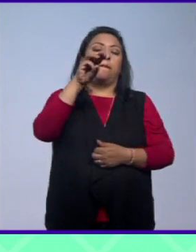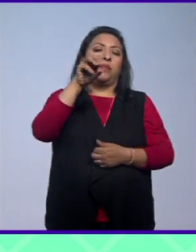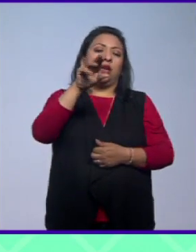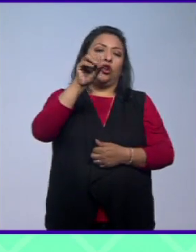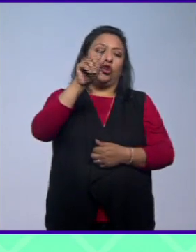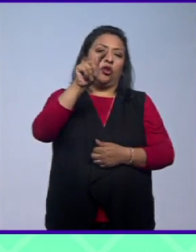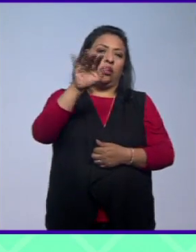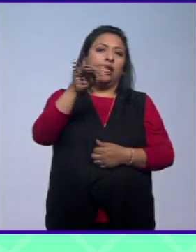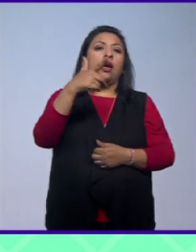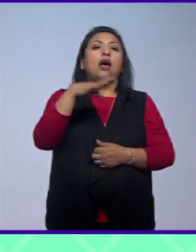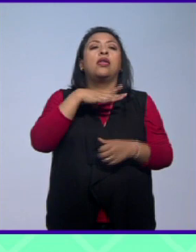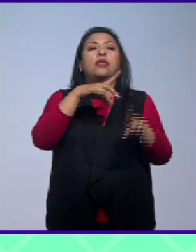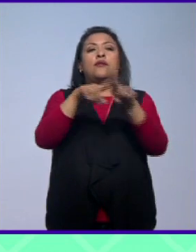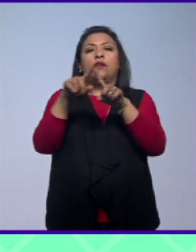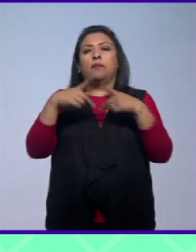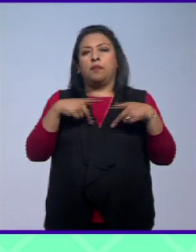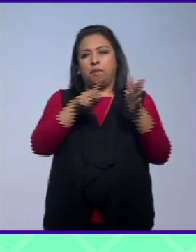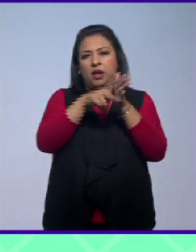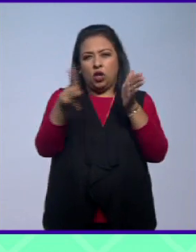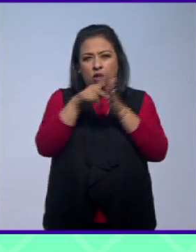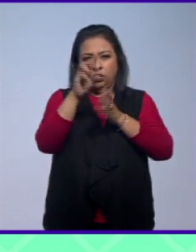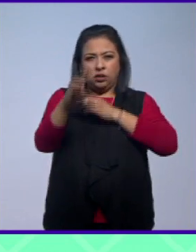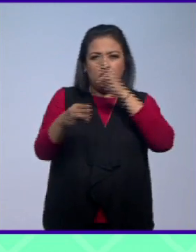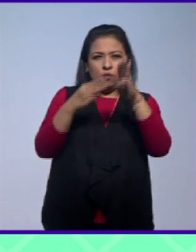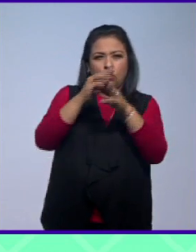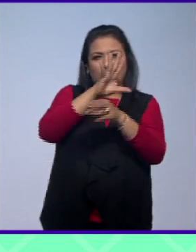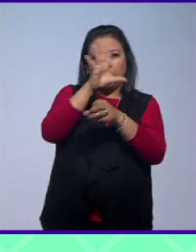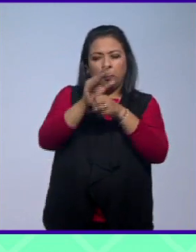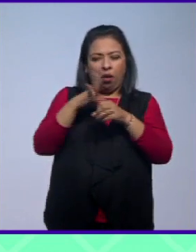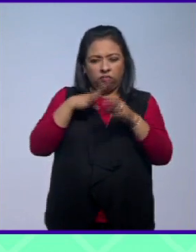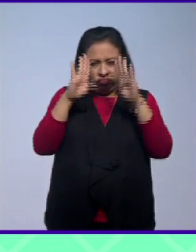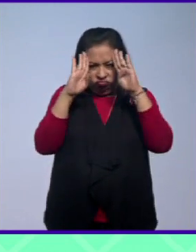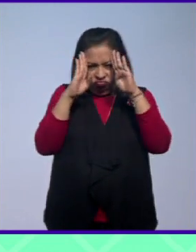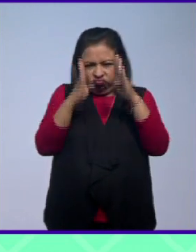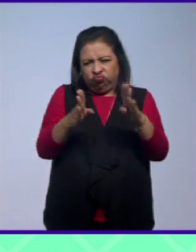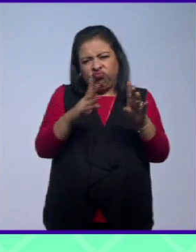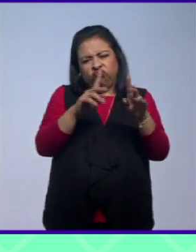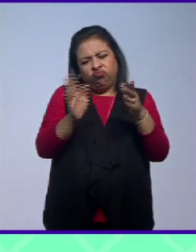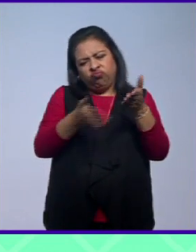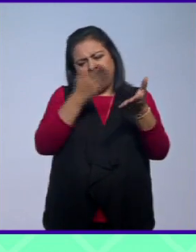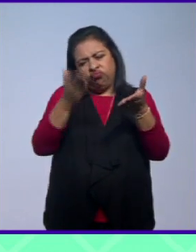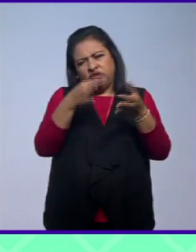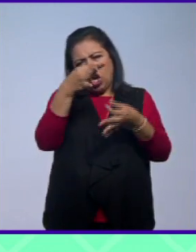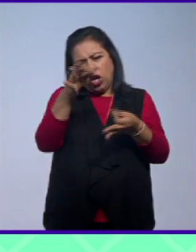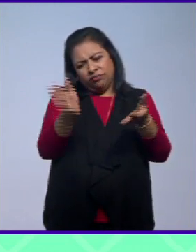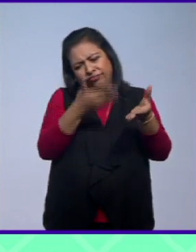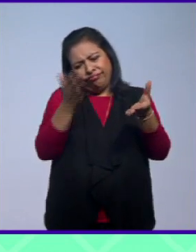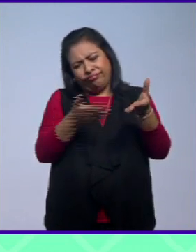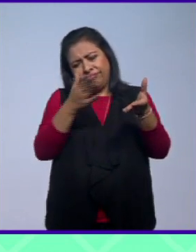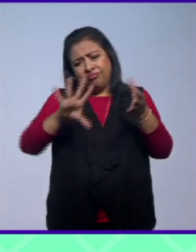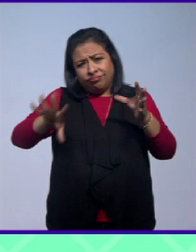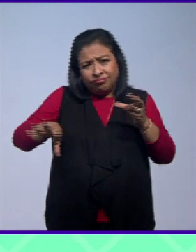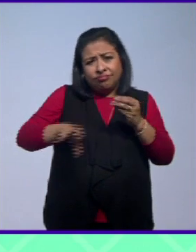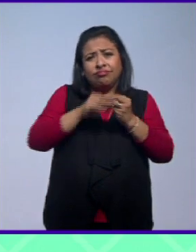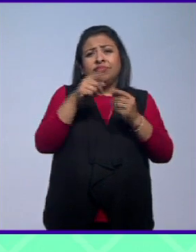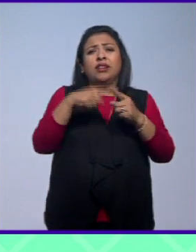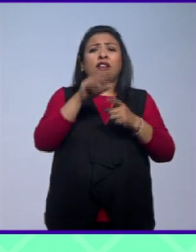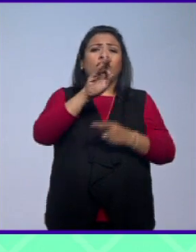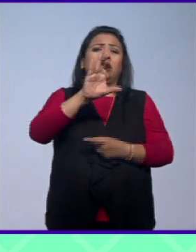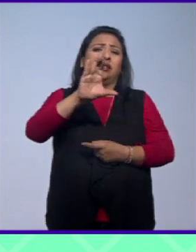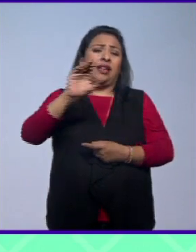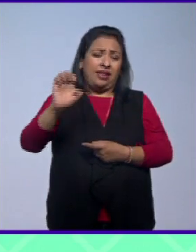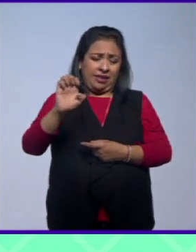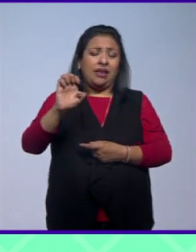ocupado a críticos y periodistas de todo el mundo que le han dedicado un sinnúmero de páginas ahora estos textos son reunidos por el Fondo de Cultura